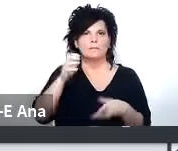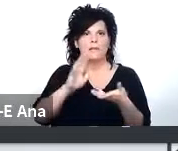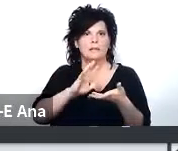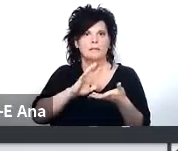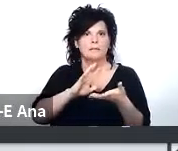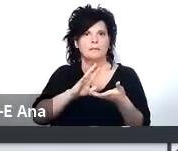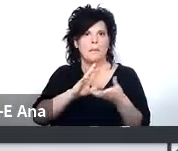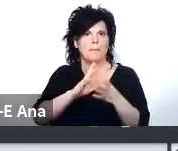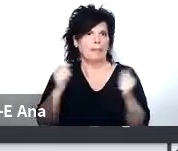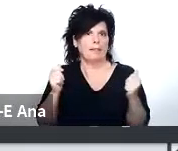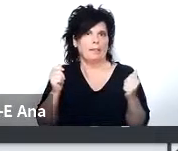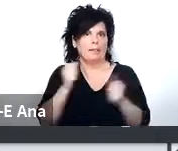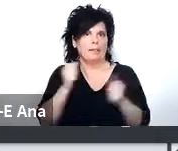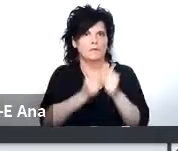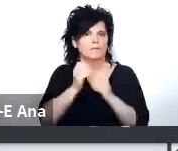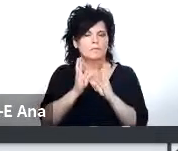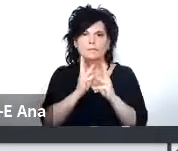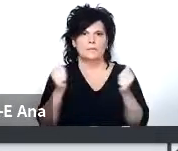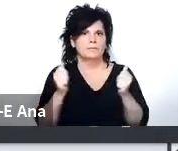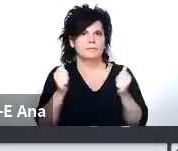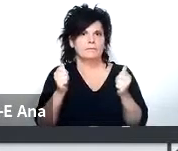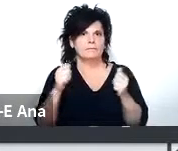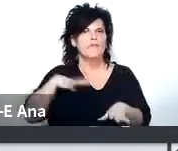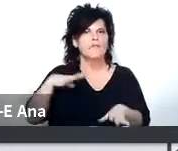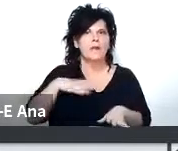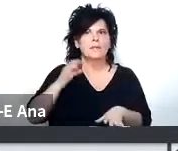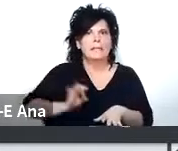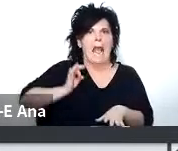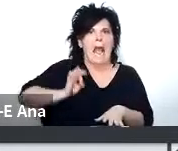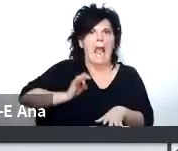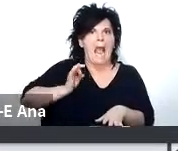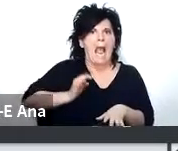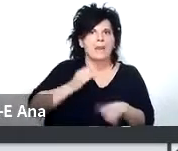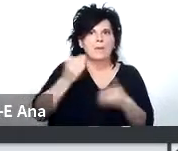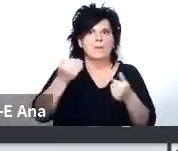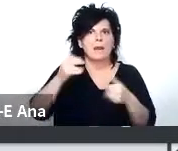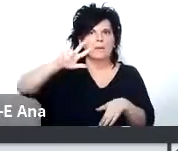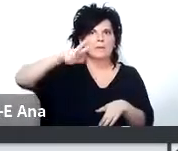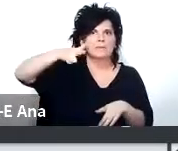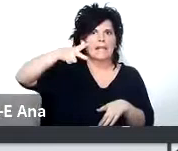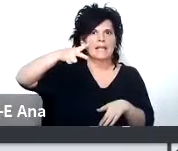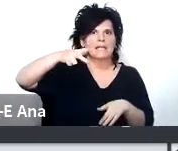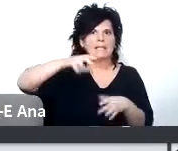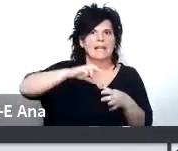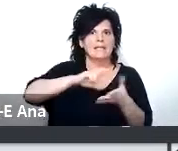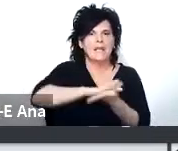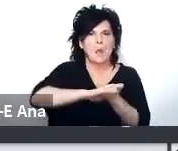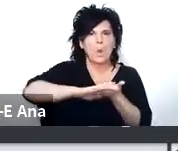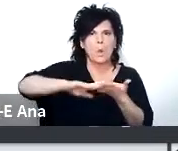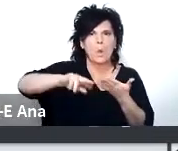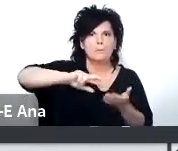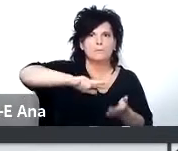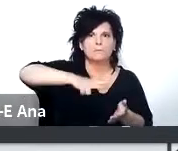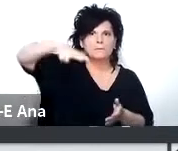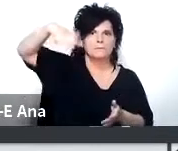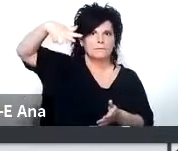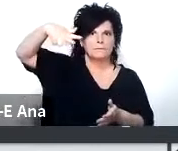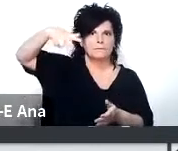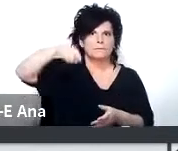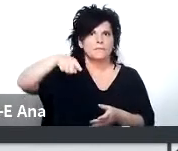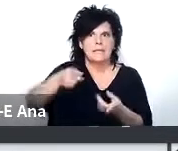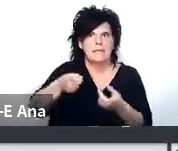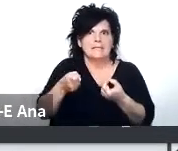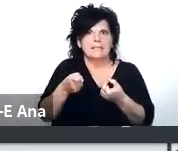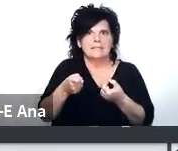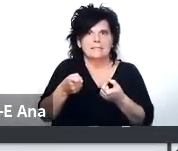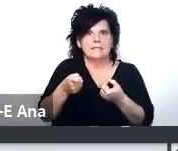faltaban varios años para poder lanzar el propio satélite y había un montón de servicios que había que de alguna manera migrarlos y operarlos